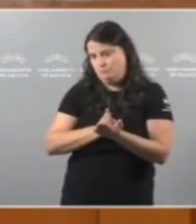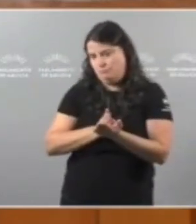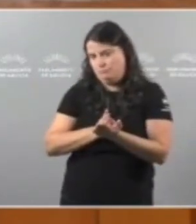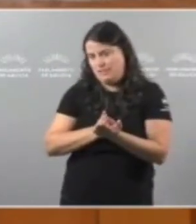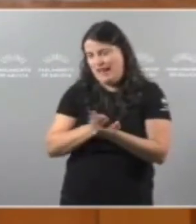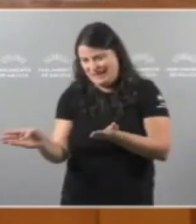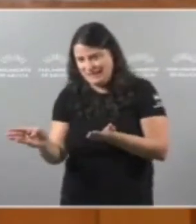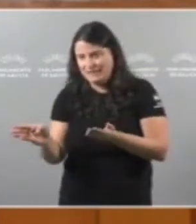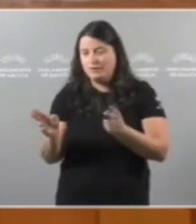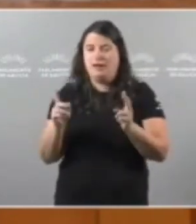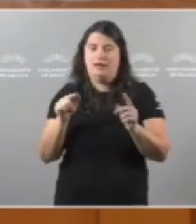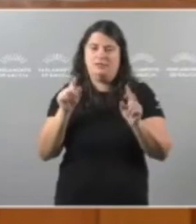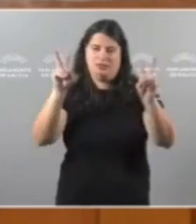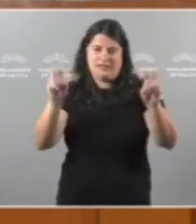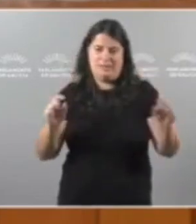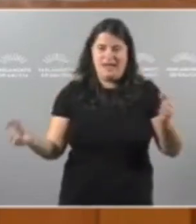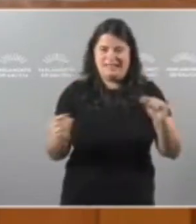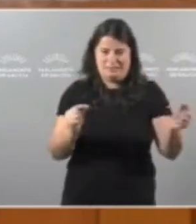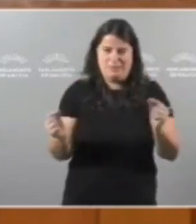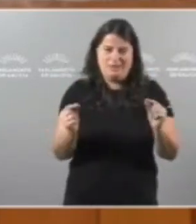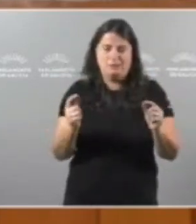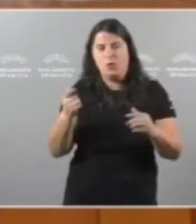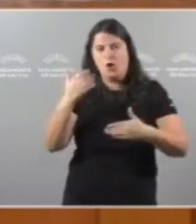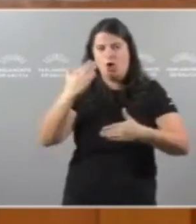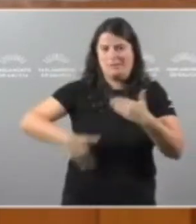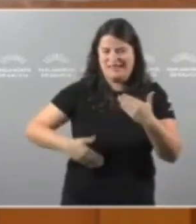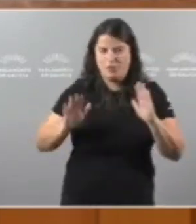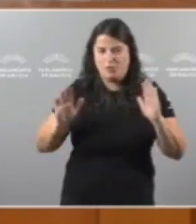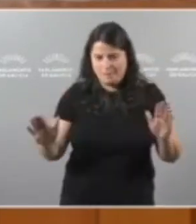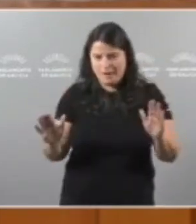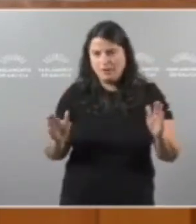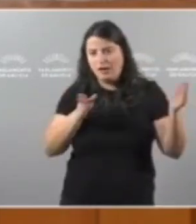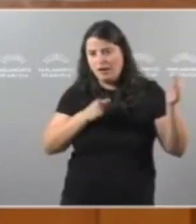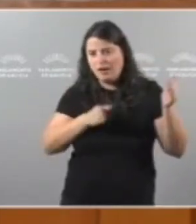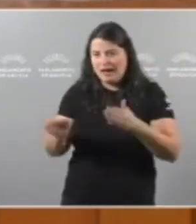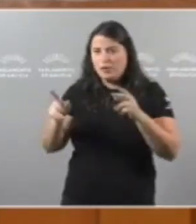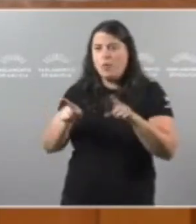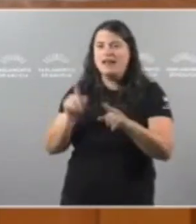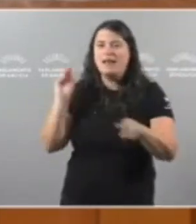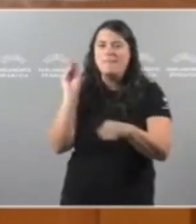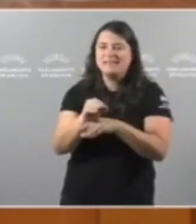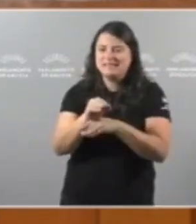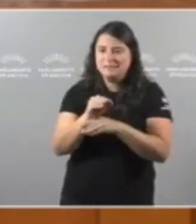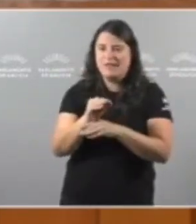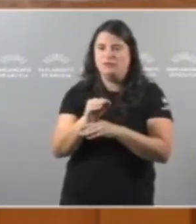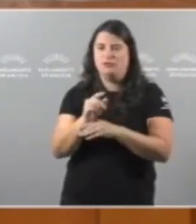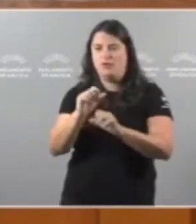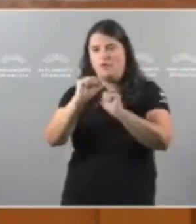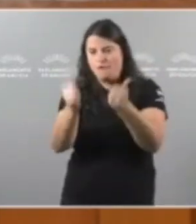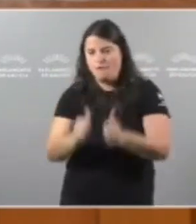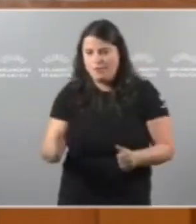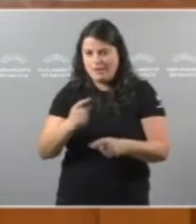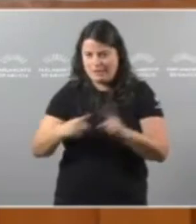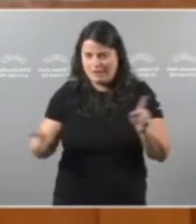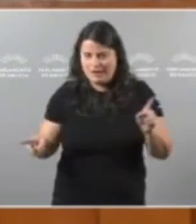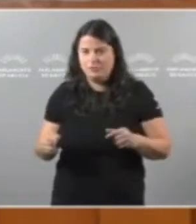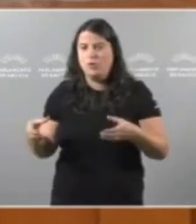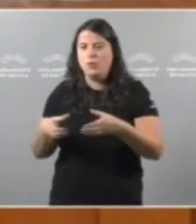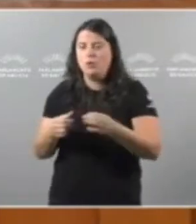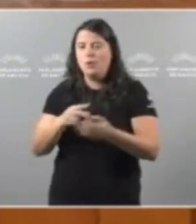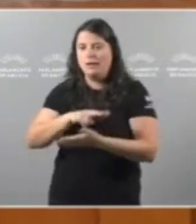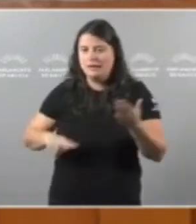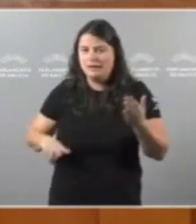sempre Un debate Muy limitado Está a reorientar O investimento Un goberno Do BNG